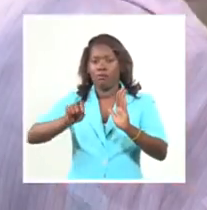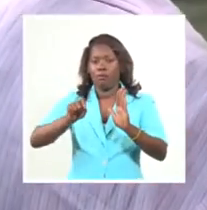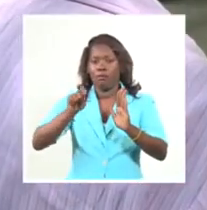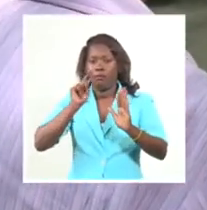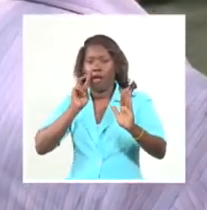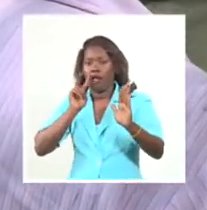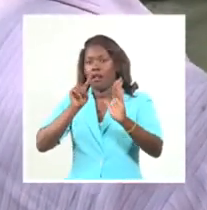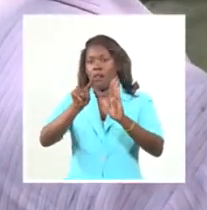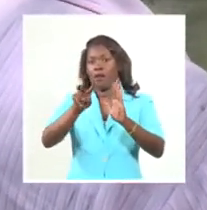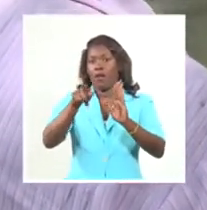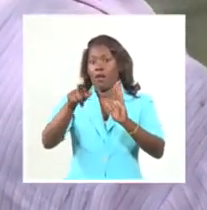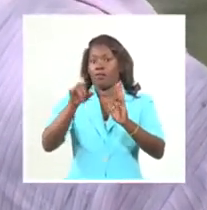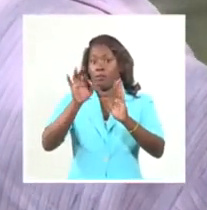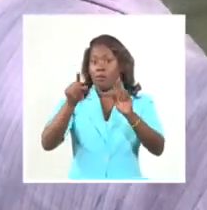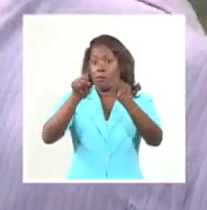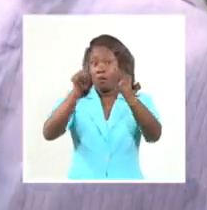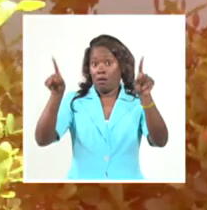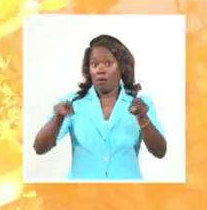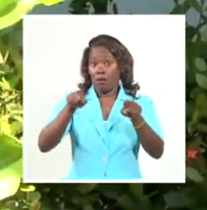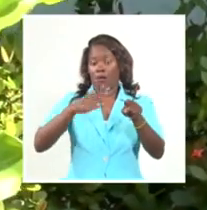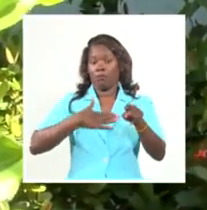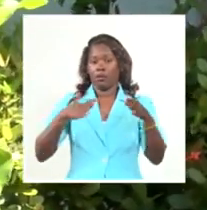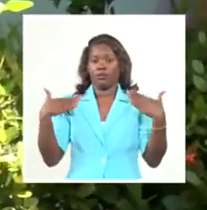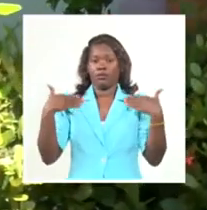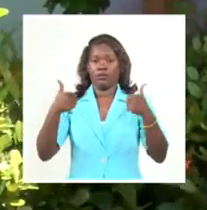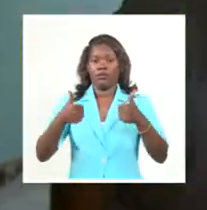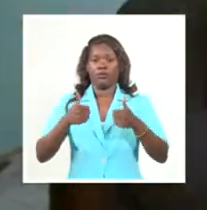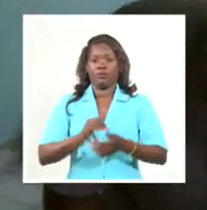dirección de la escuadra.